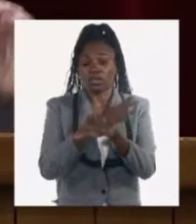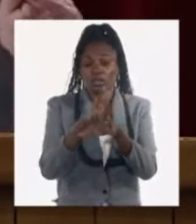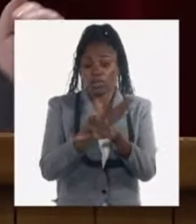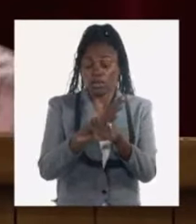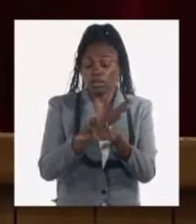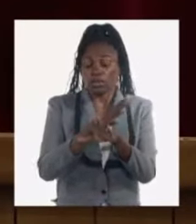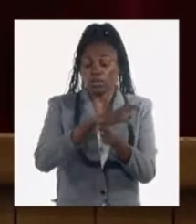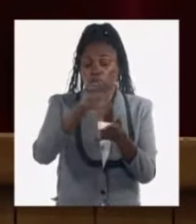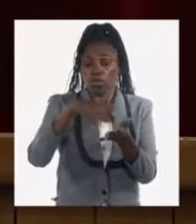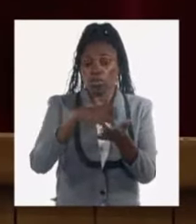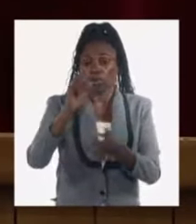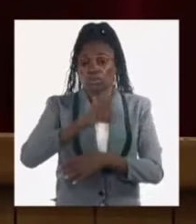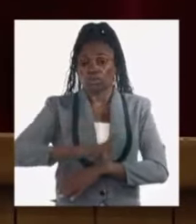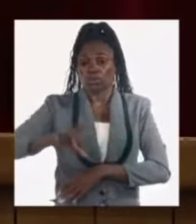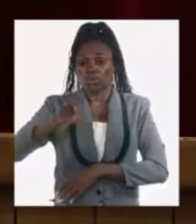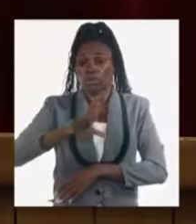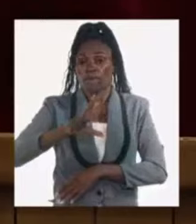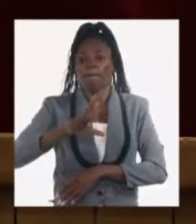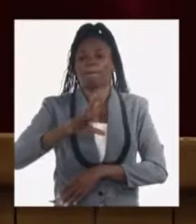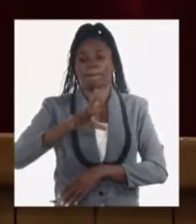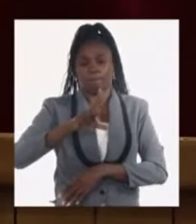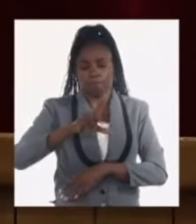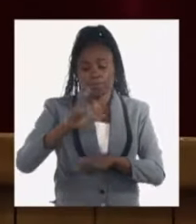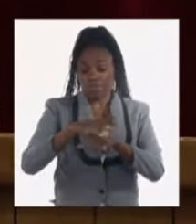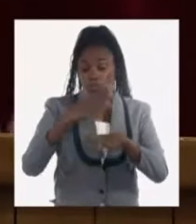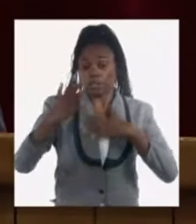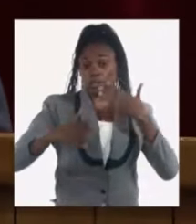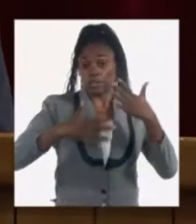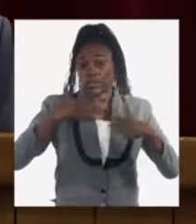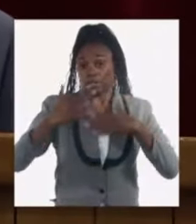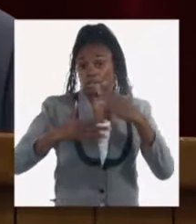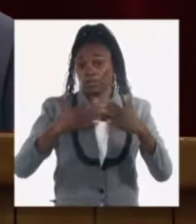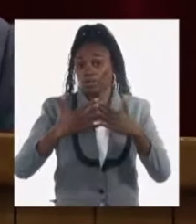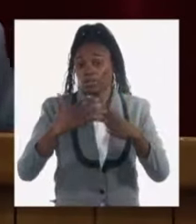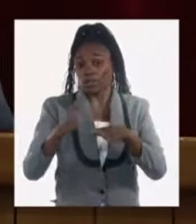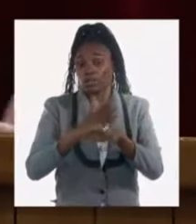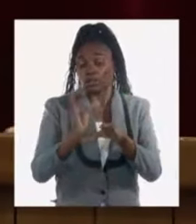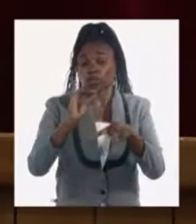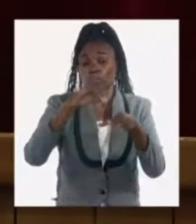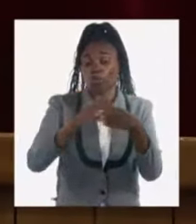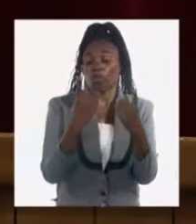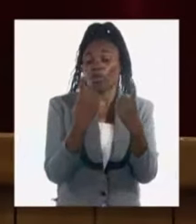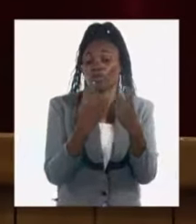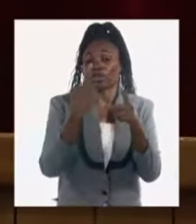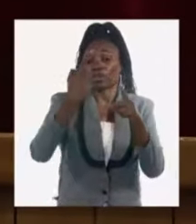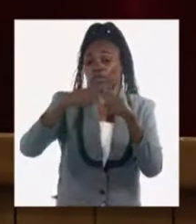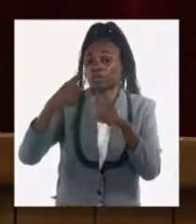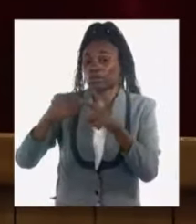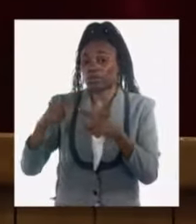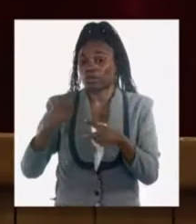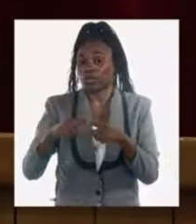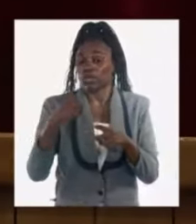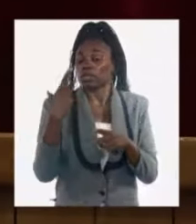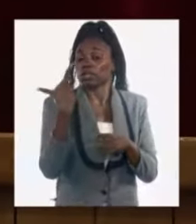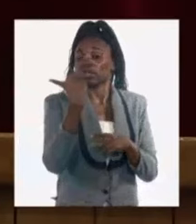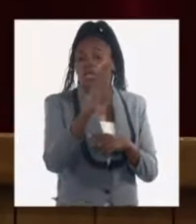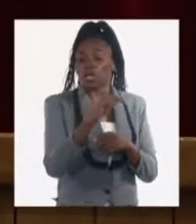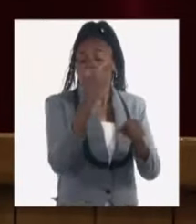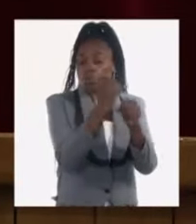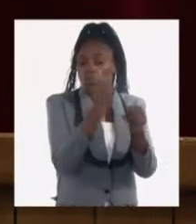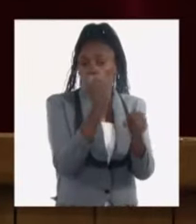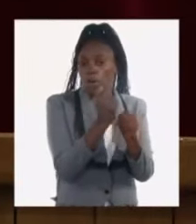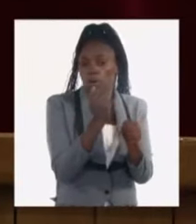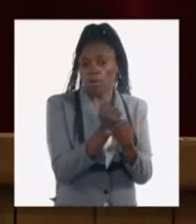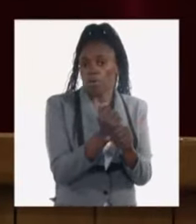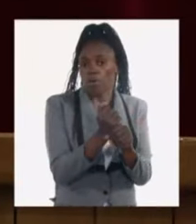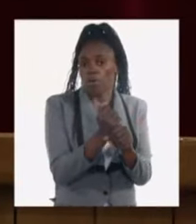sociales donde hemos tenido una contracción de niveles de actividad vinculado también al déficit de recursos migración de trabajadores o un complejo escenario